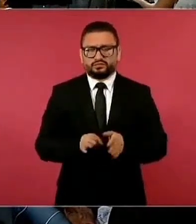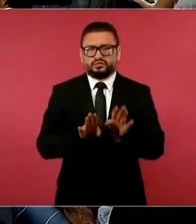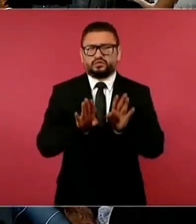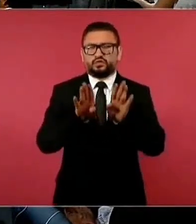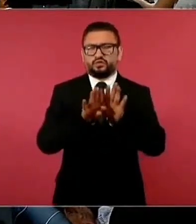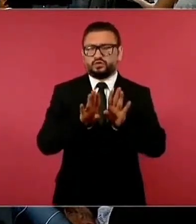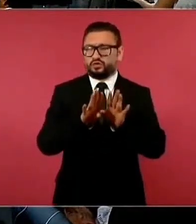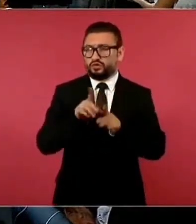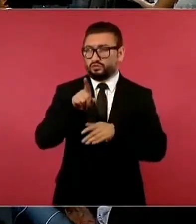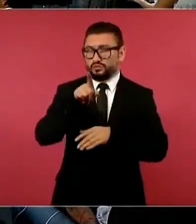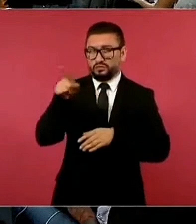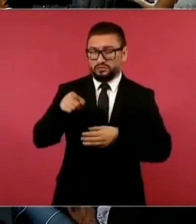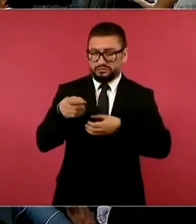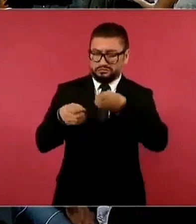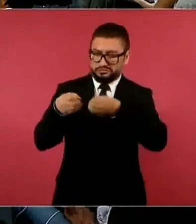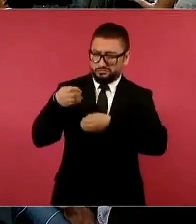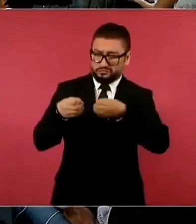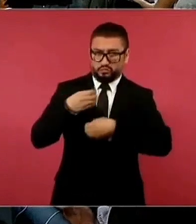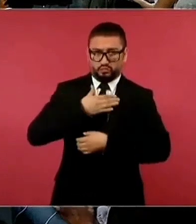justicia así?